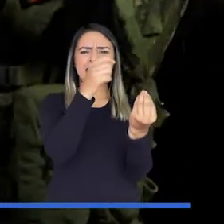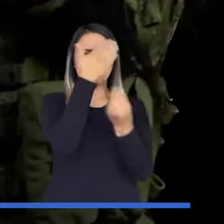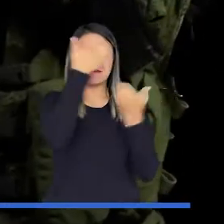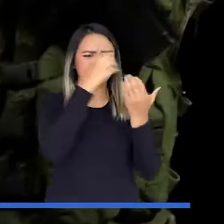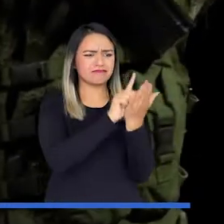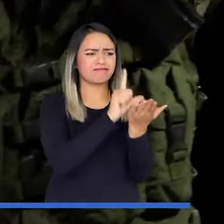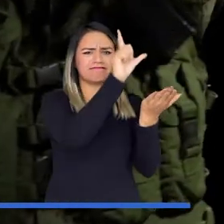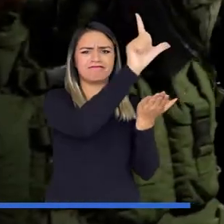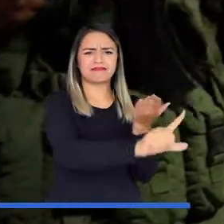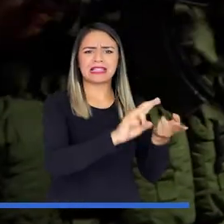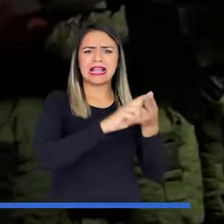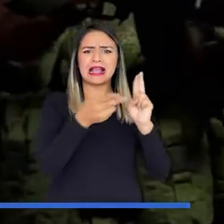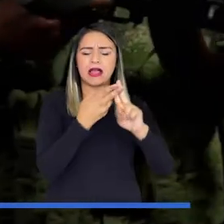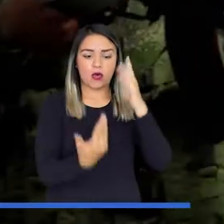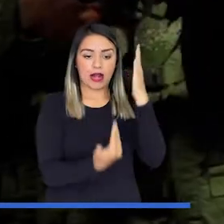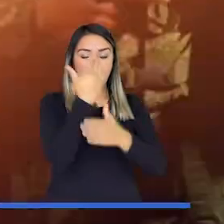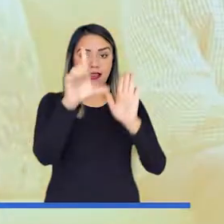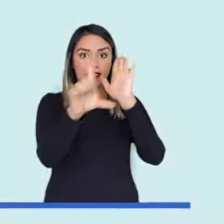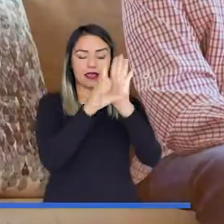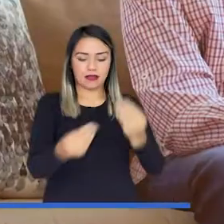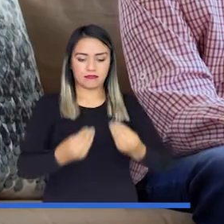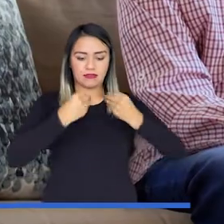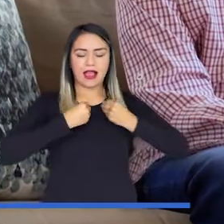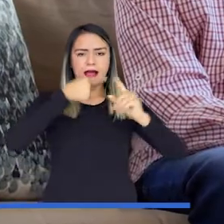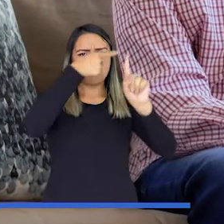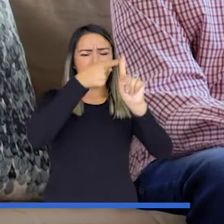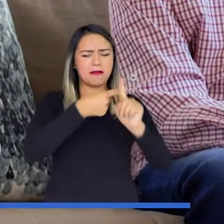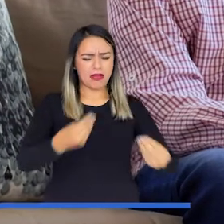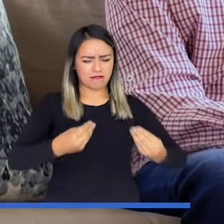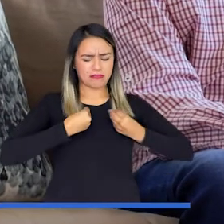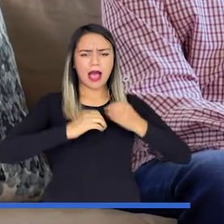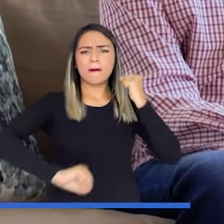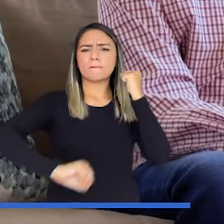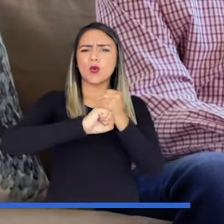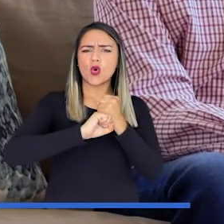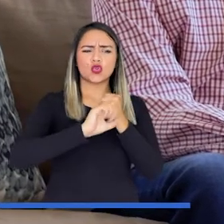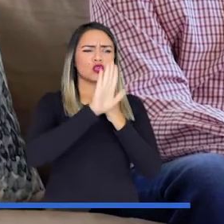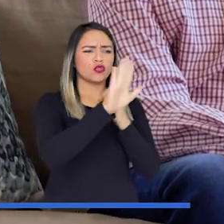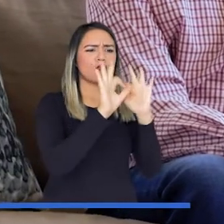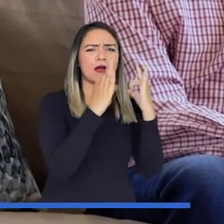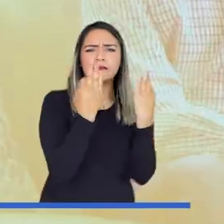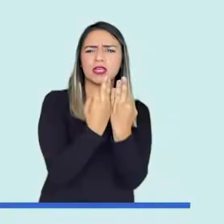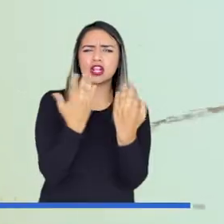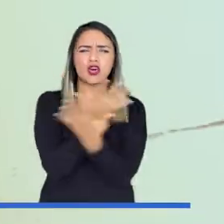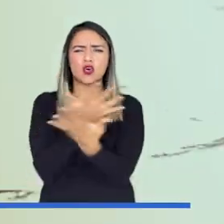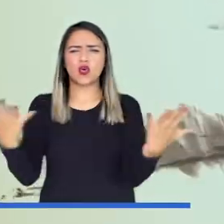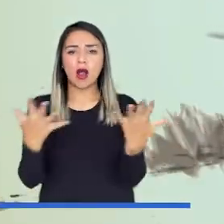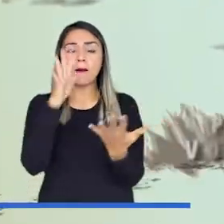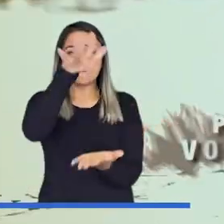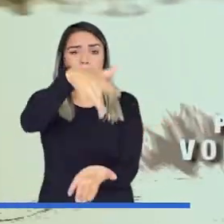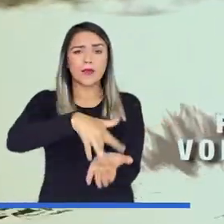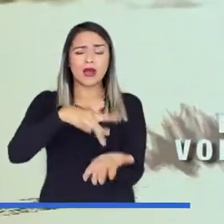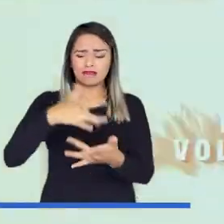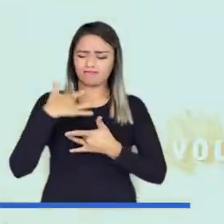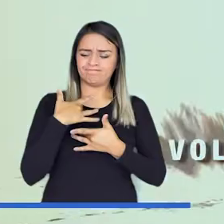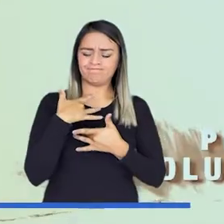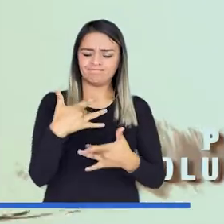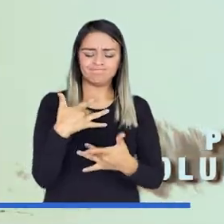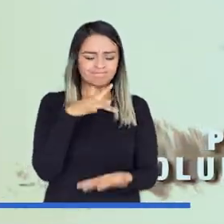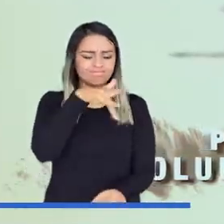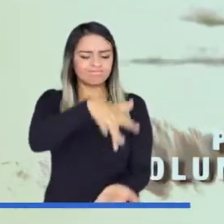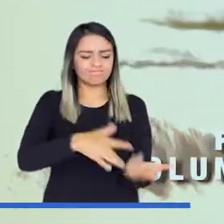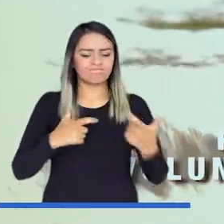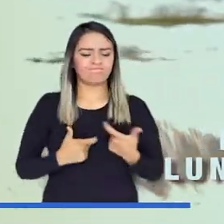ELN, cámbiese a la vida legal, reciba beneficios, apoyo para usted y su familia, preséntese